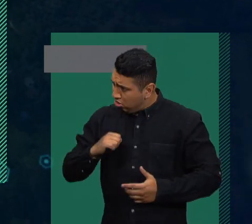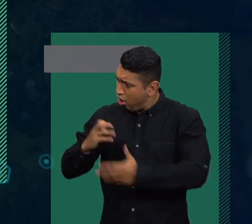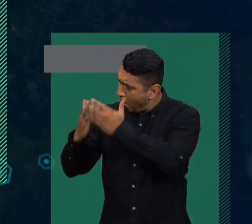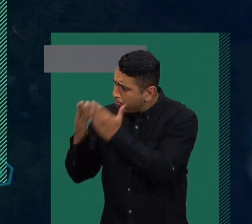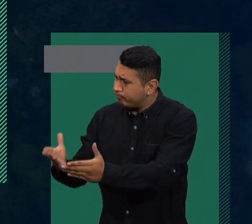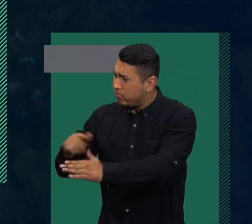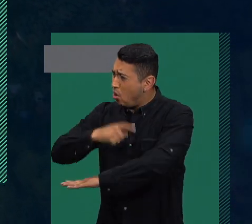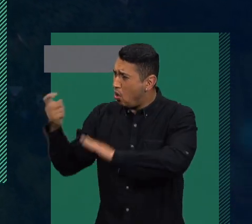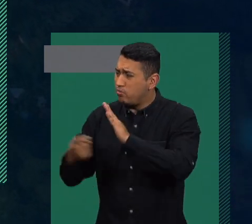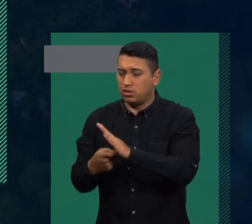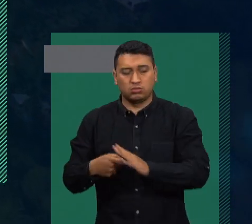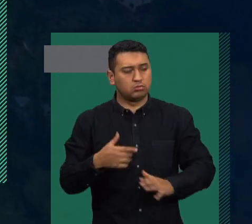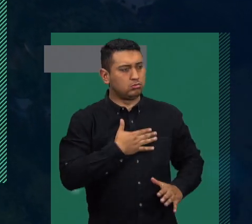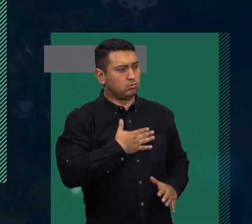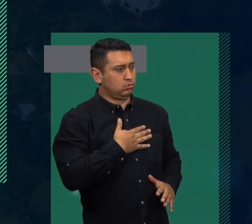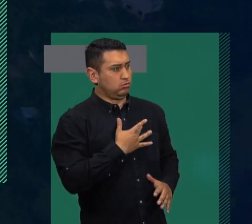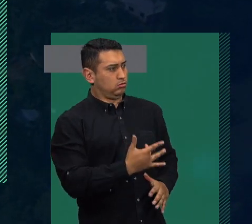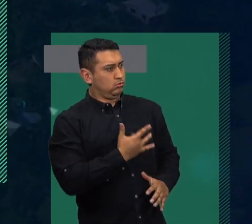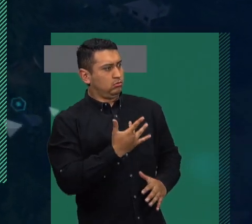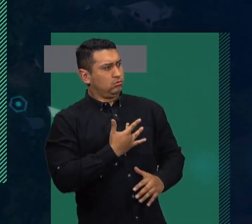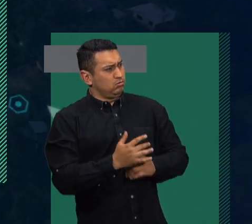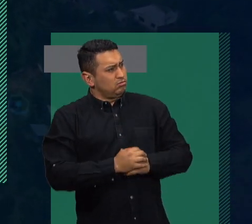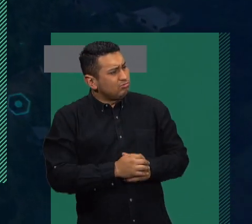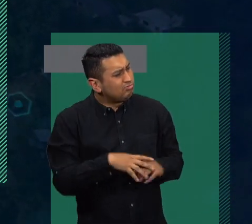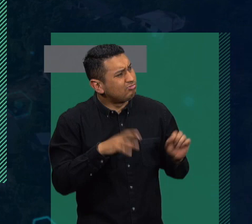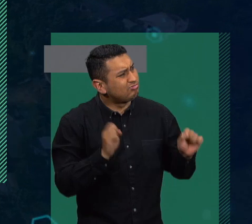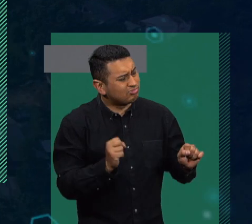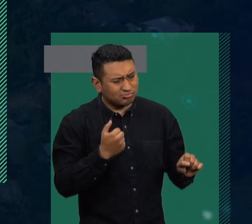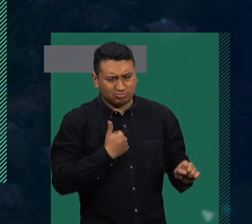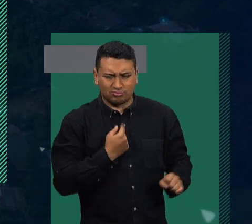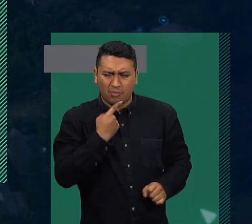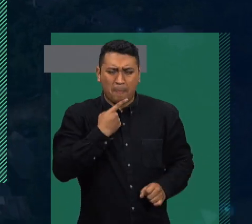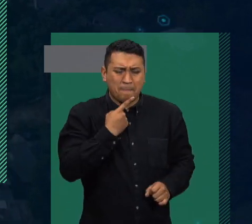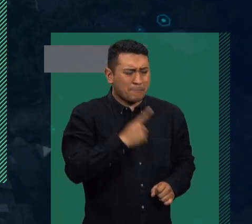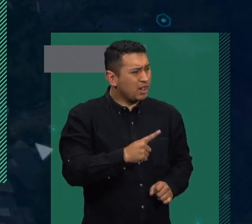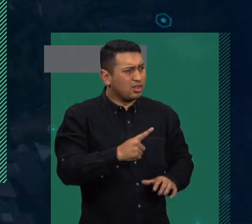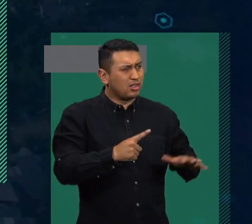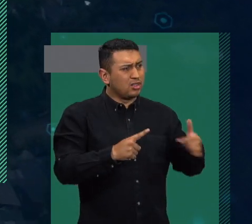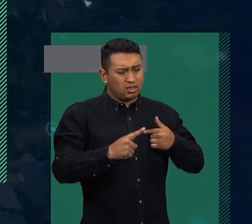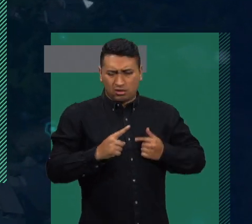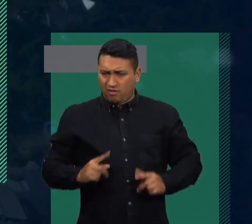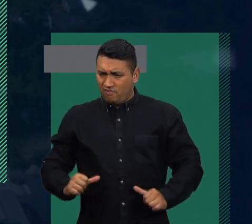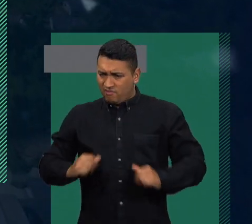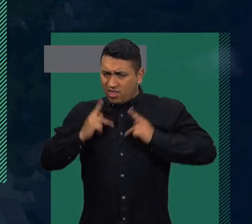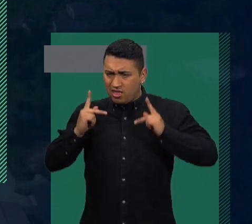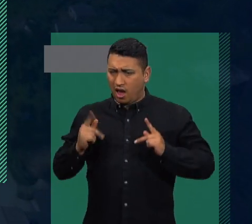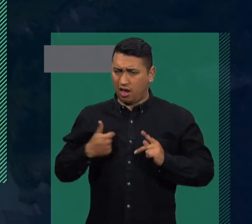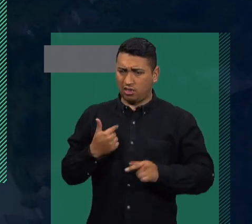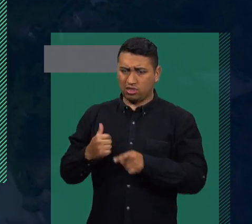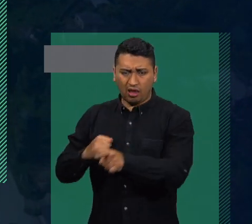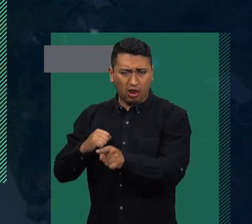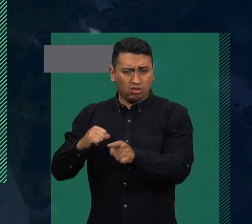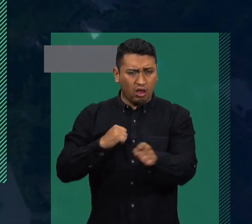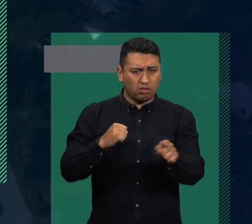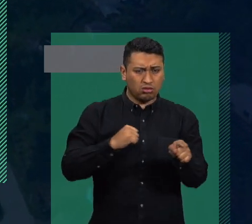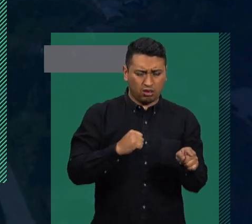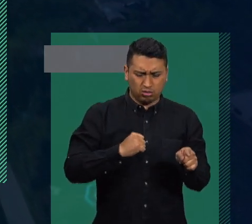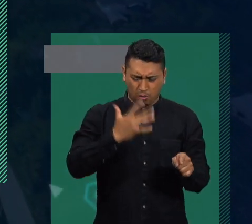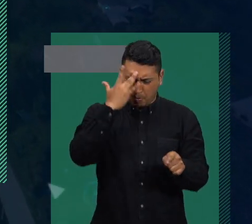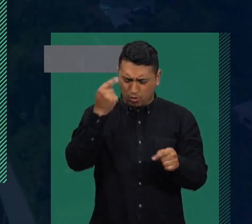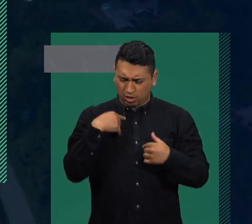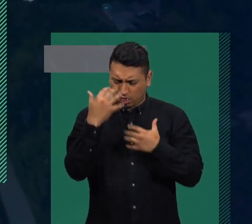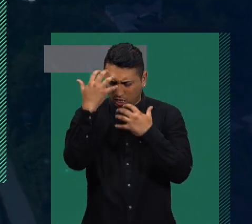por supuesto yo me sentía con un cargo de conciencia porque yo decía, oiga, sí, yo soy esta de buenas y ¿cómo es que me voy a sentir triste? ¿Por qué me siento así?